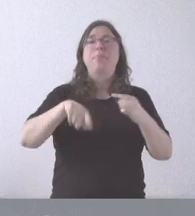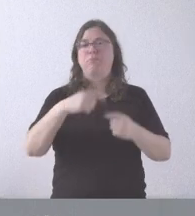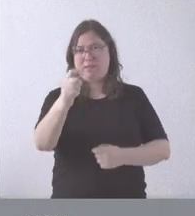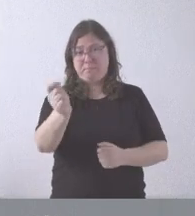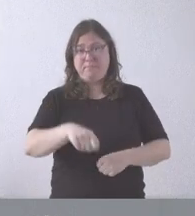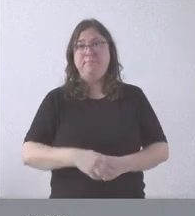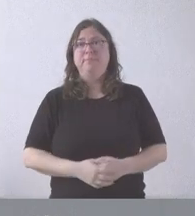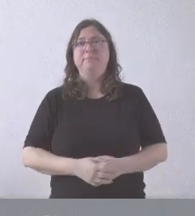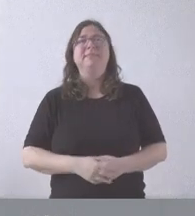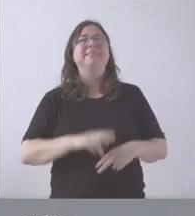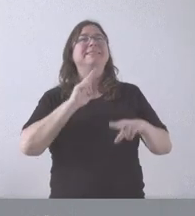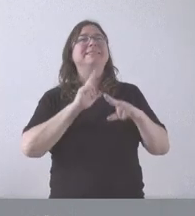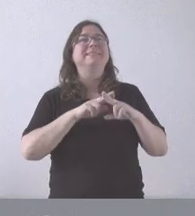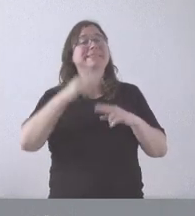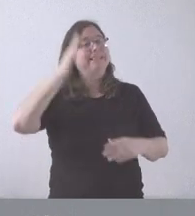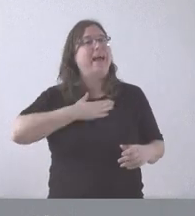¿Quién es el titular?